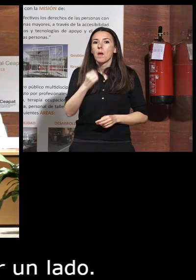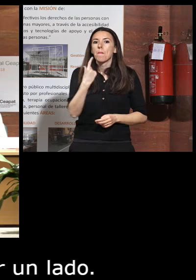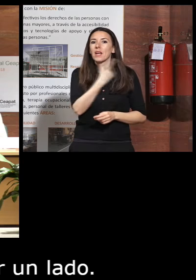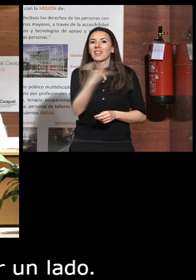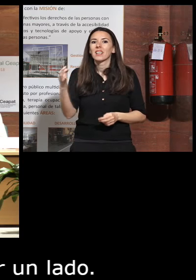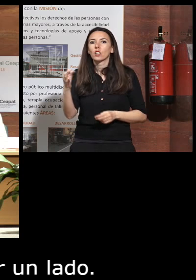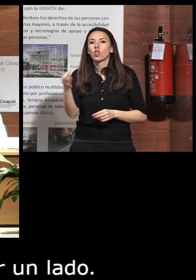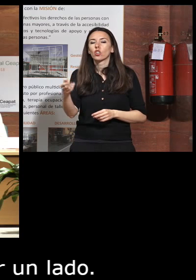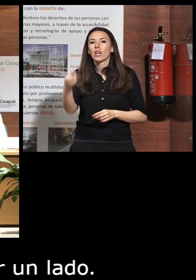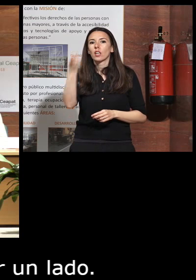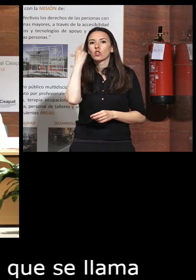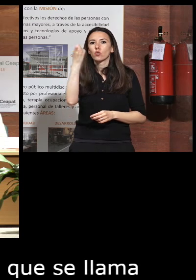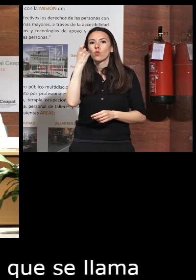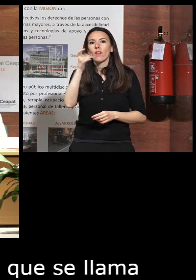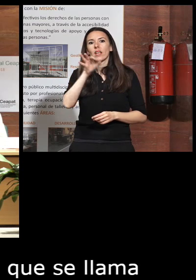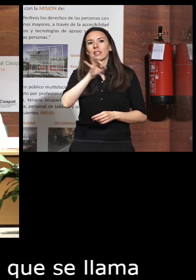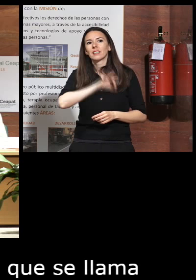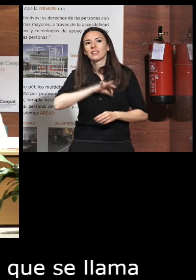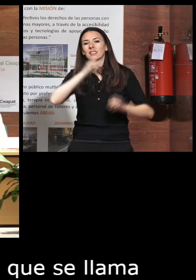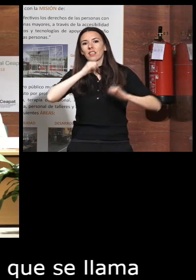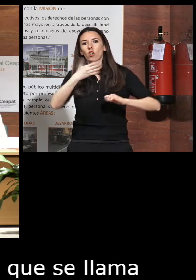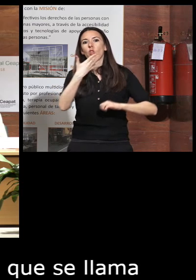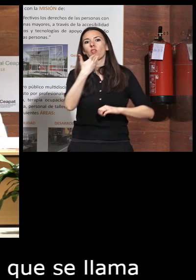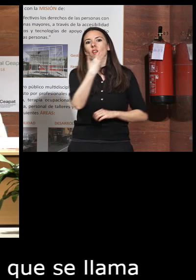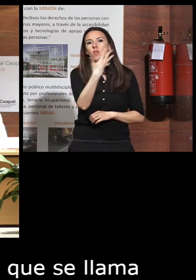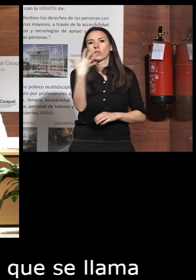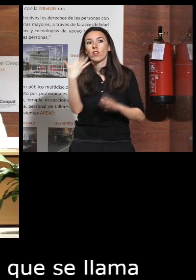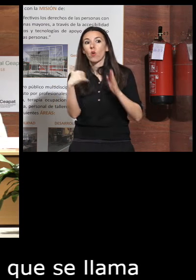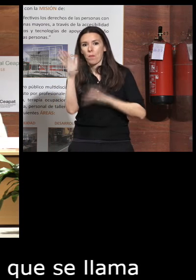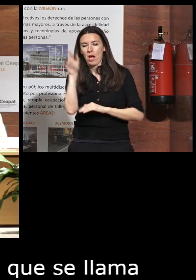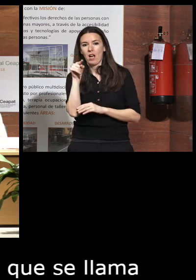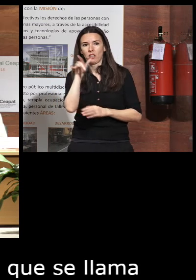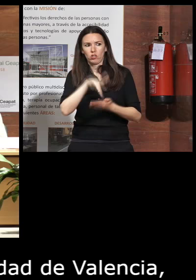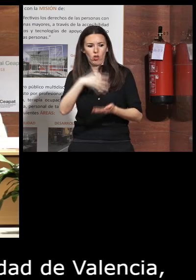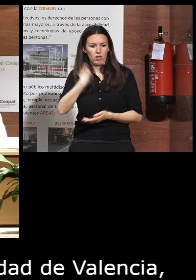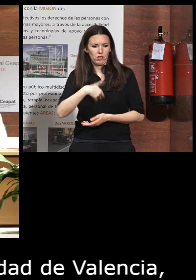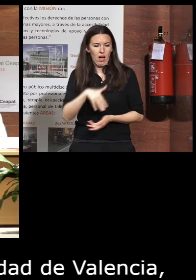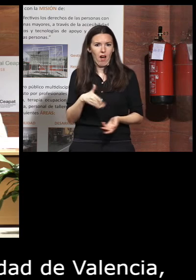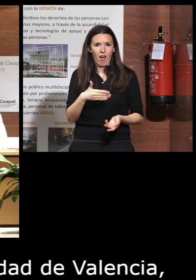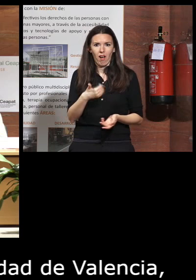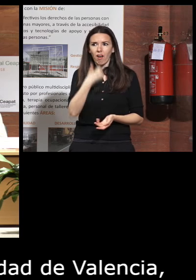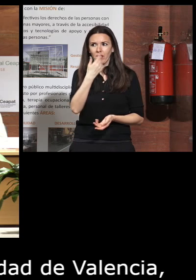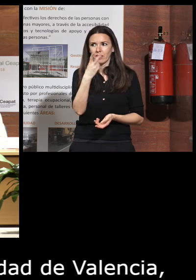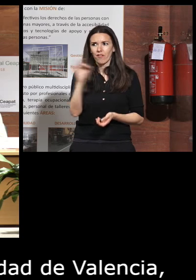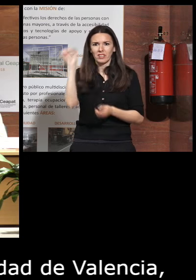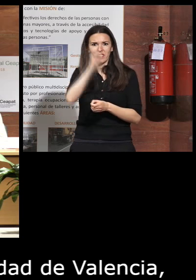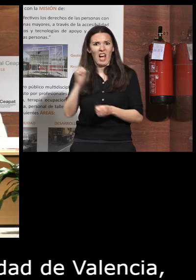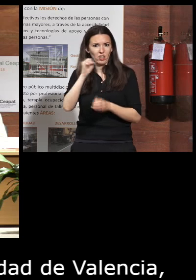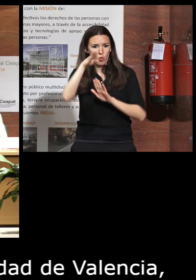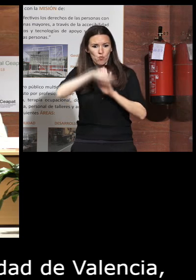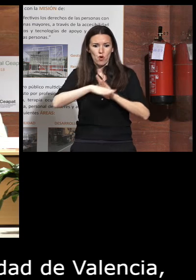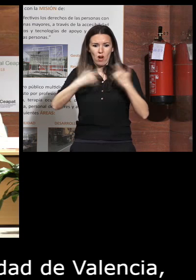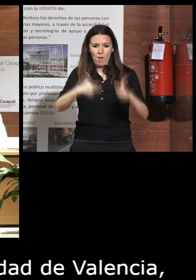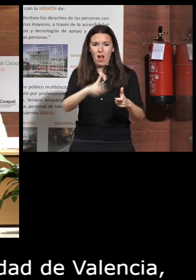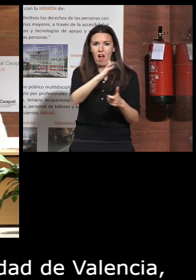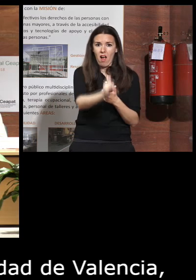estudiantes seniors de más de 55 años desde hace casi 20 años existe este programa